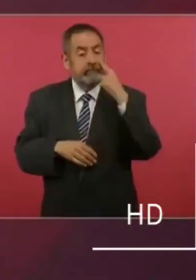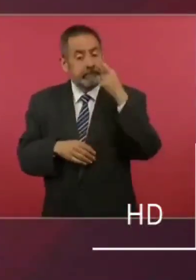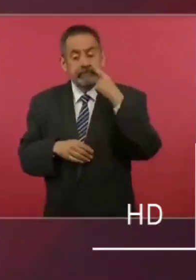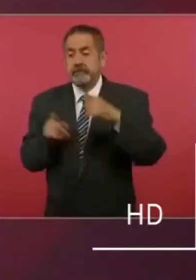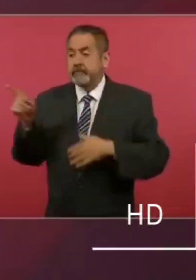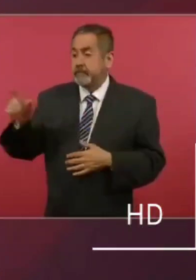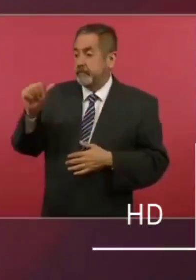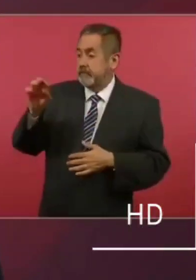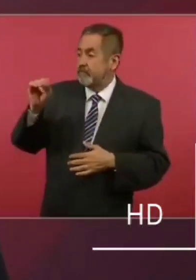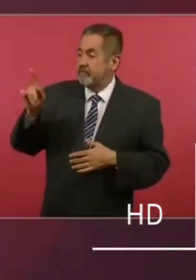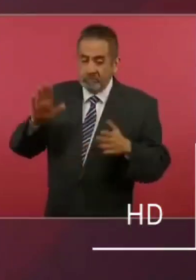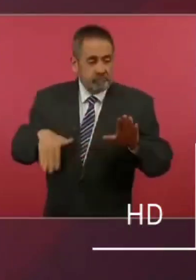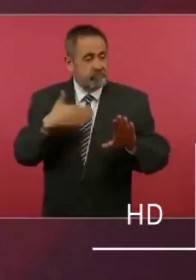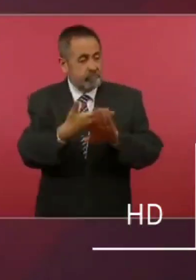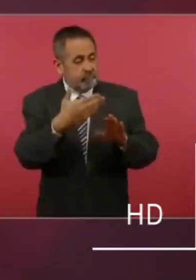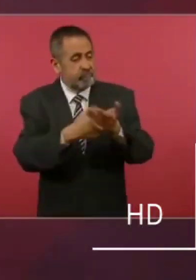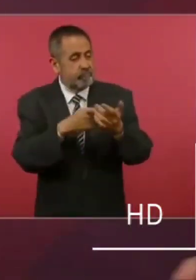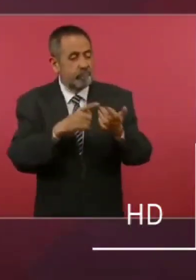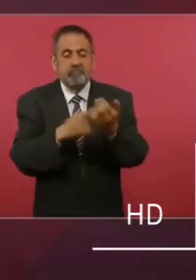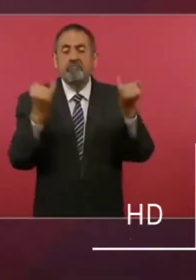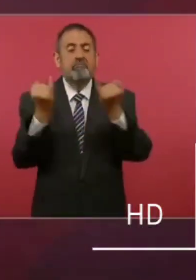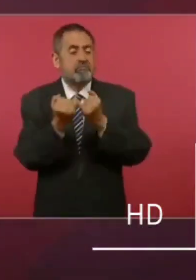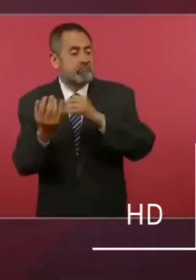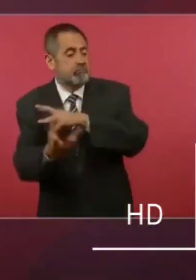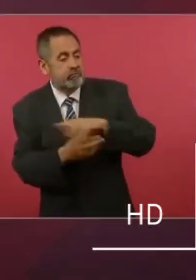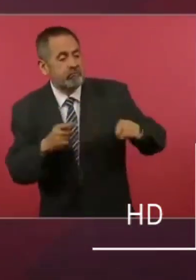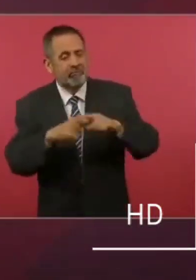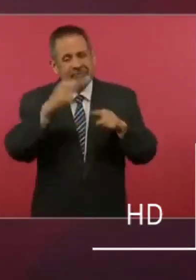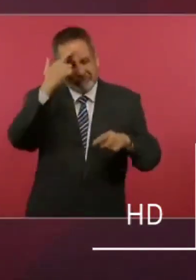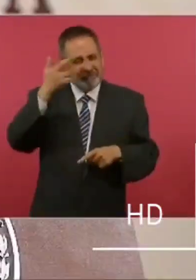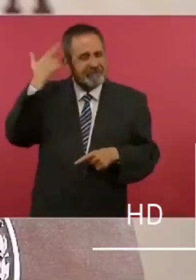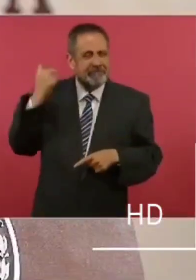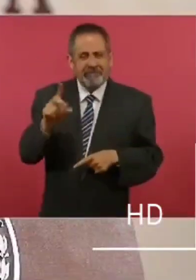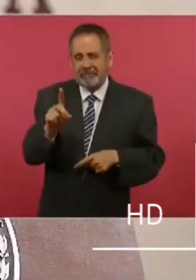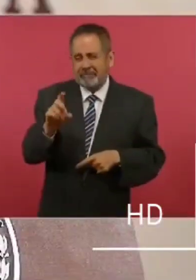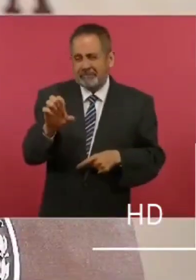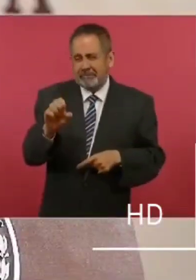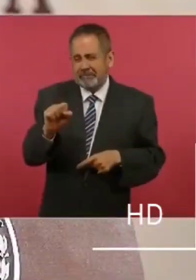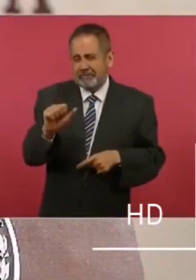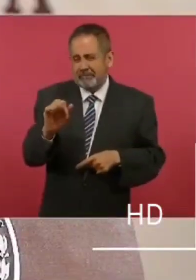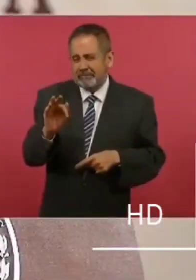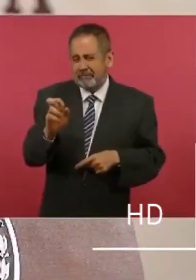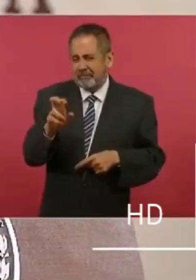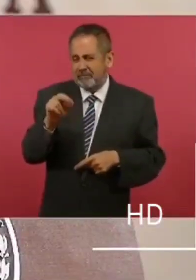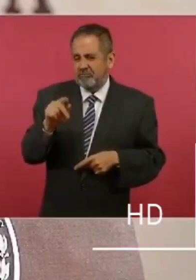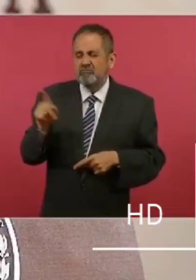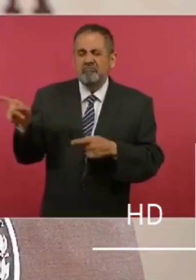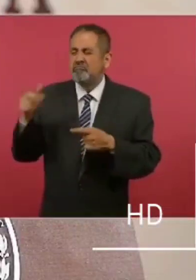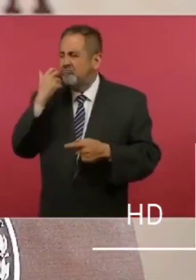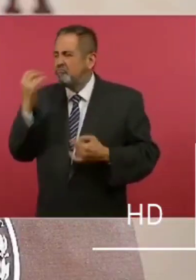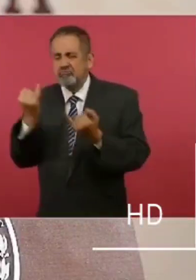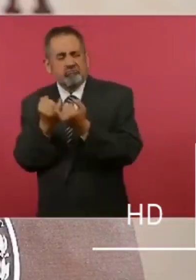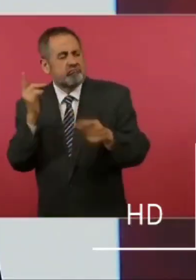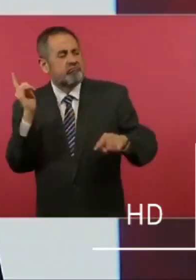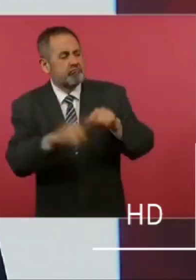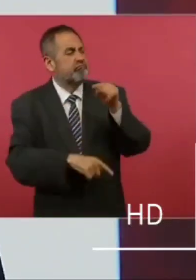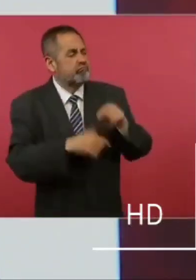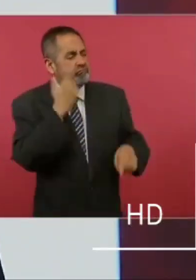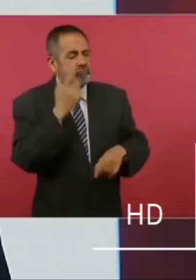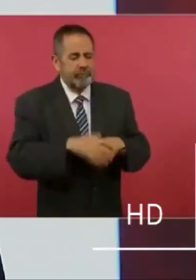a repetir en Xochitl Galvez el desafuero que le practicaron a él. No sé de ustedes qué piensan, pero es una abismal diferencia.